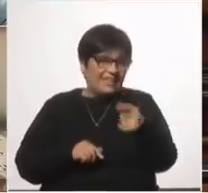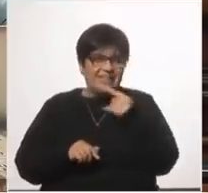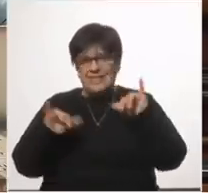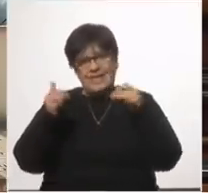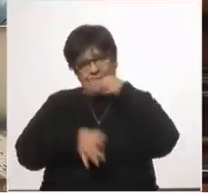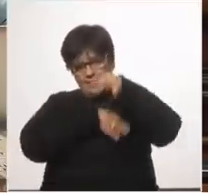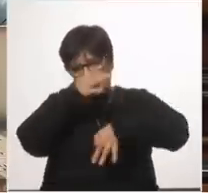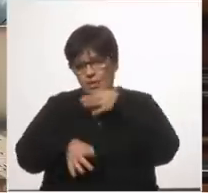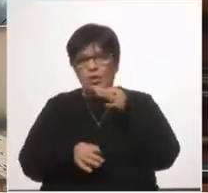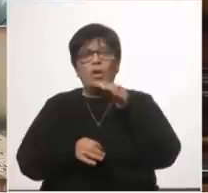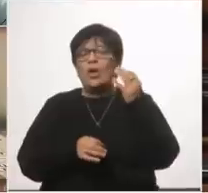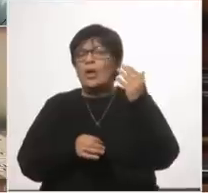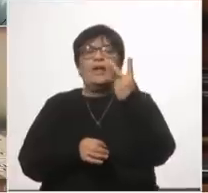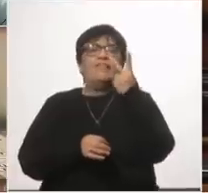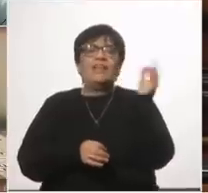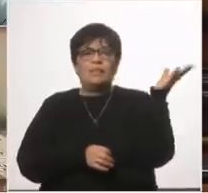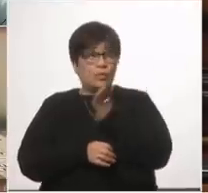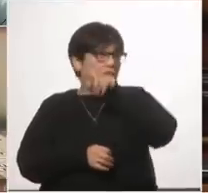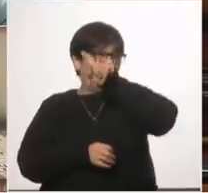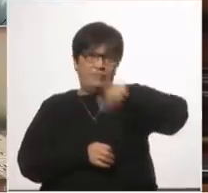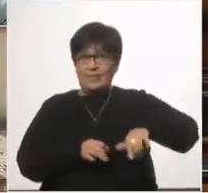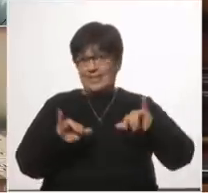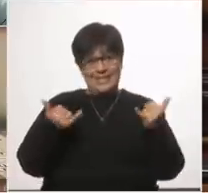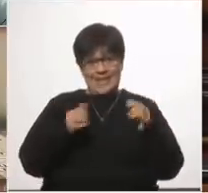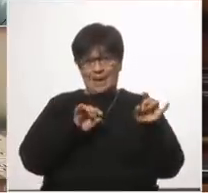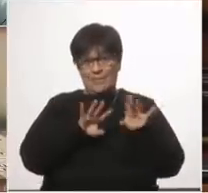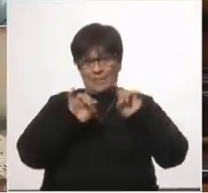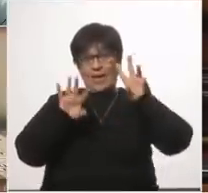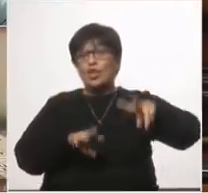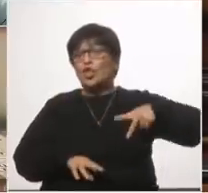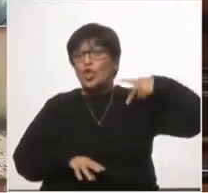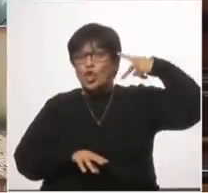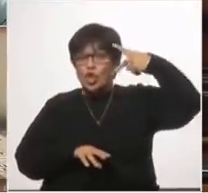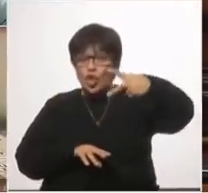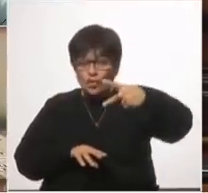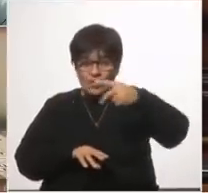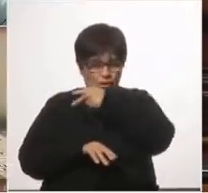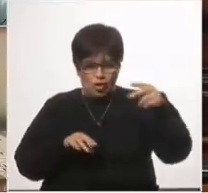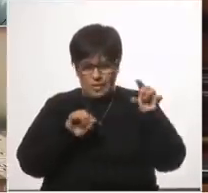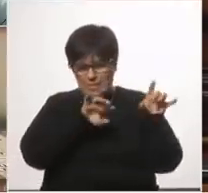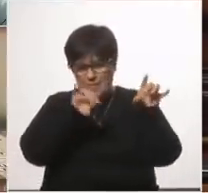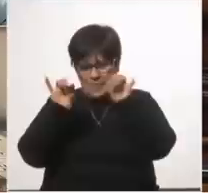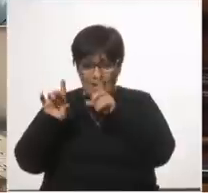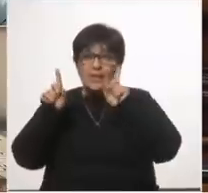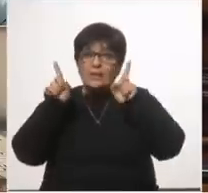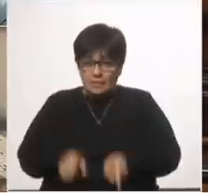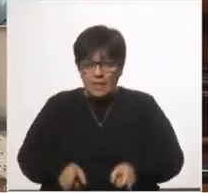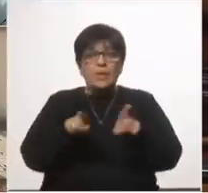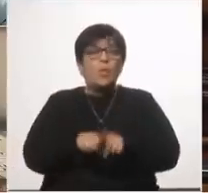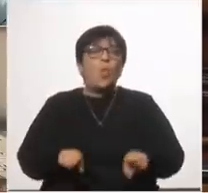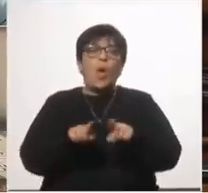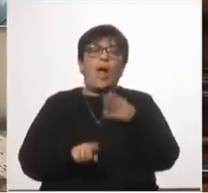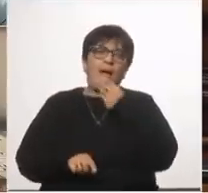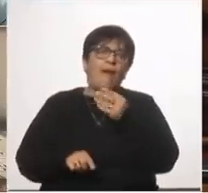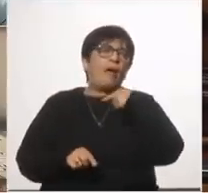informó que el 20% de los casos son la variante delta y que los contagios se duplicaron en tanto solo dos semanas lo mismo en Israel y lo mismo